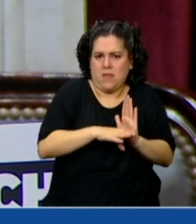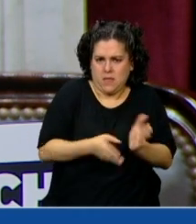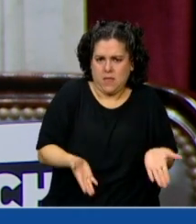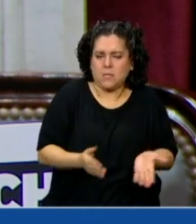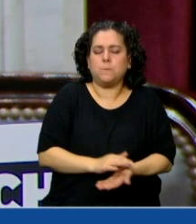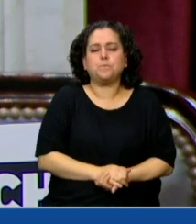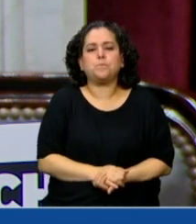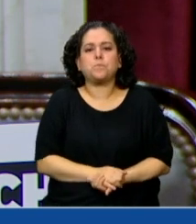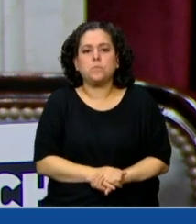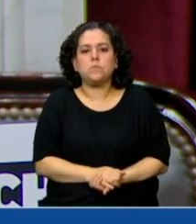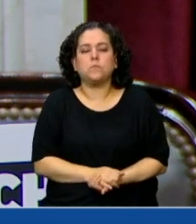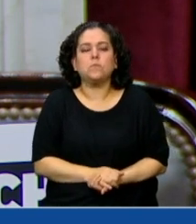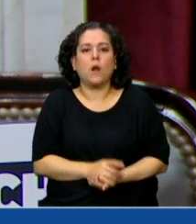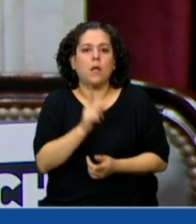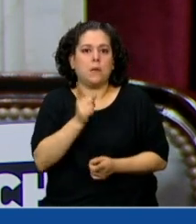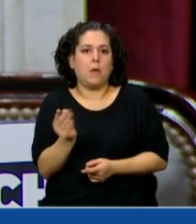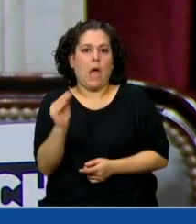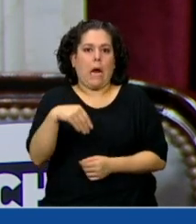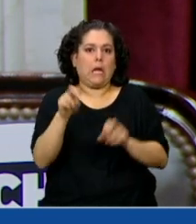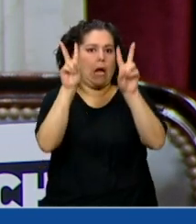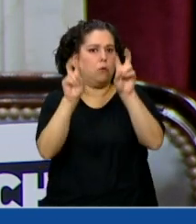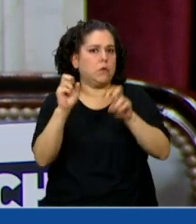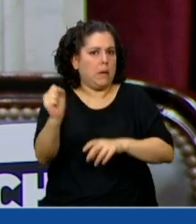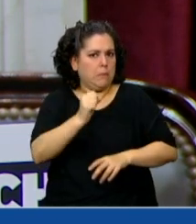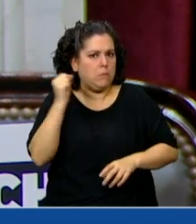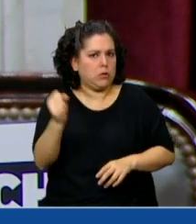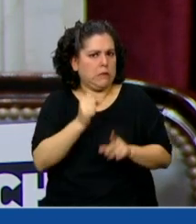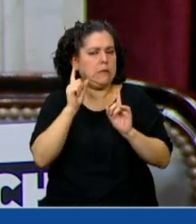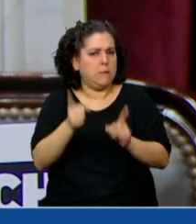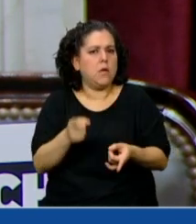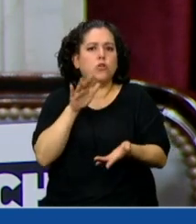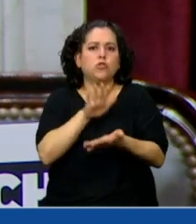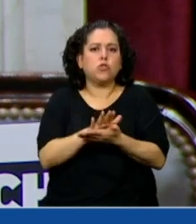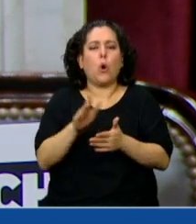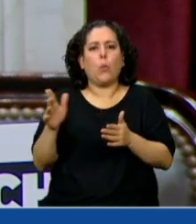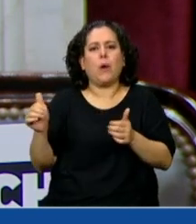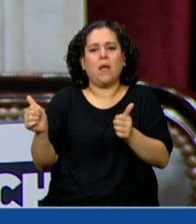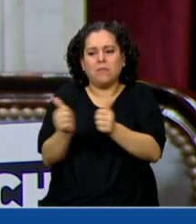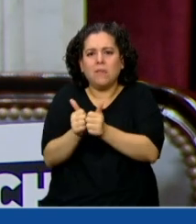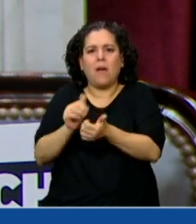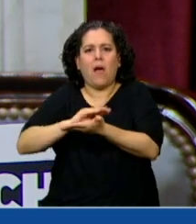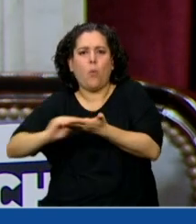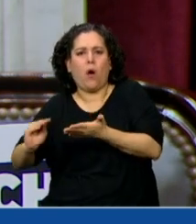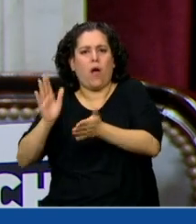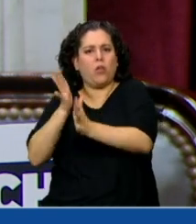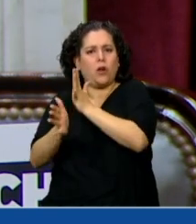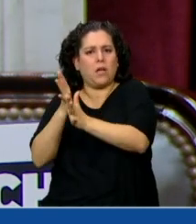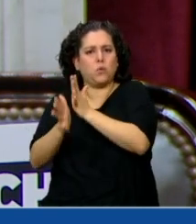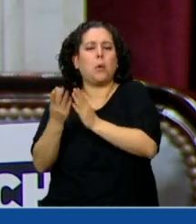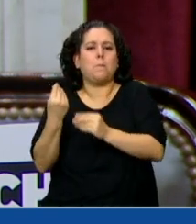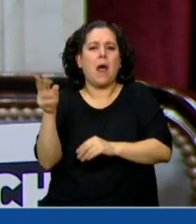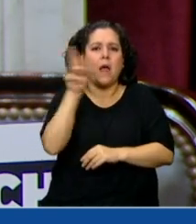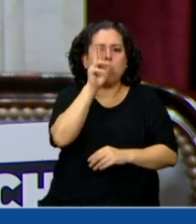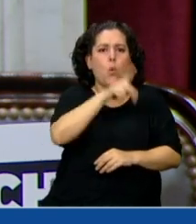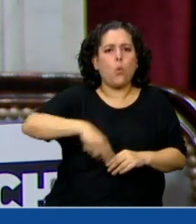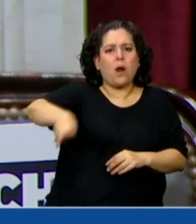Fíjense que se agrega un tema que consideramos muy importante, que es el patrocinio jurídico gratuito para las mujeres que